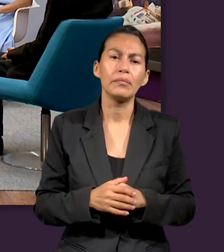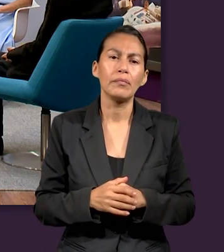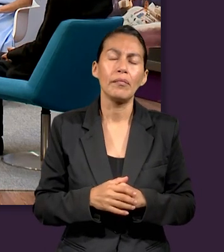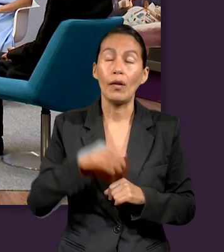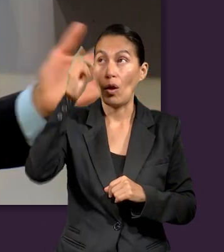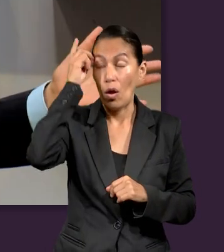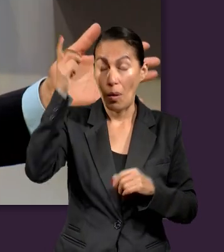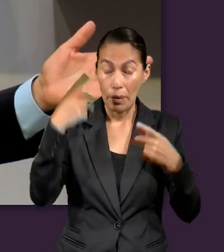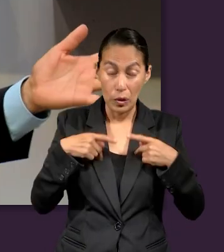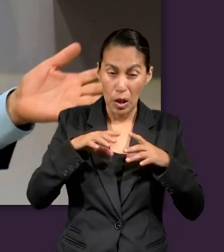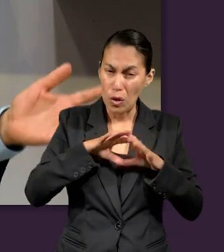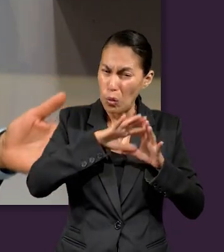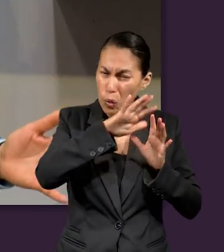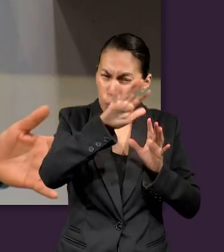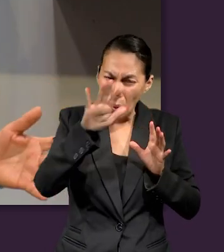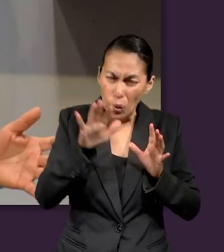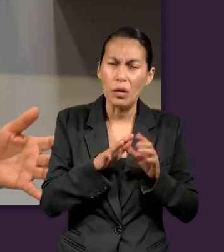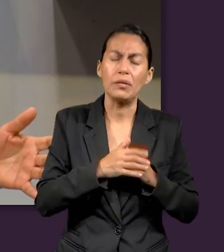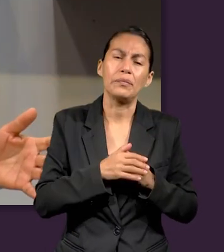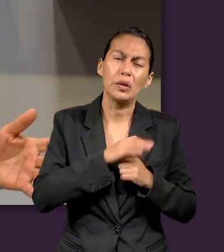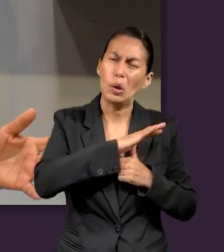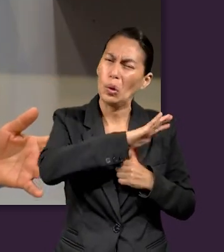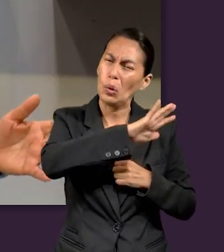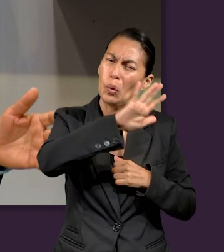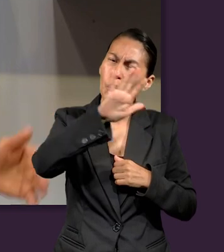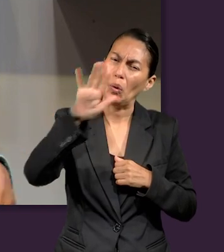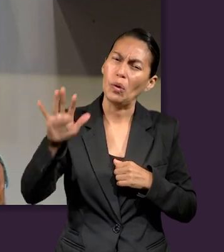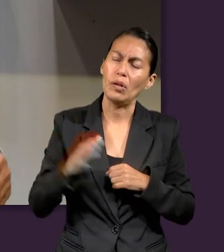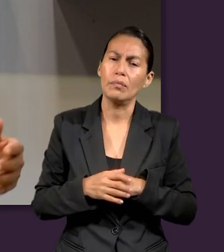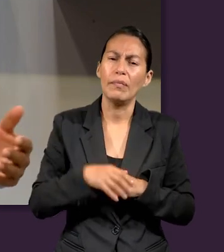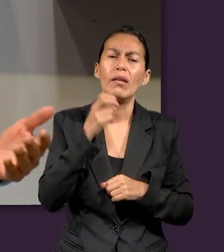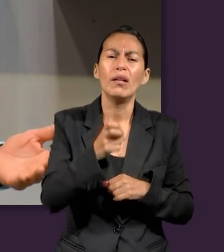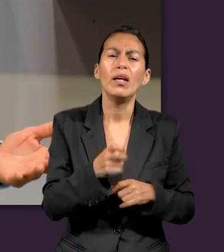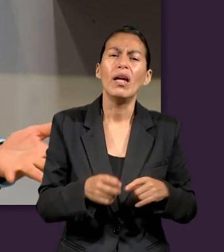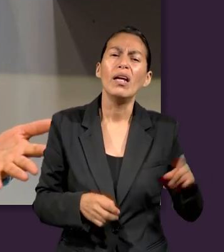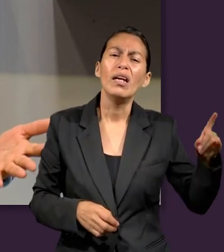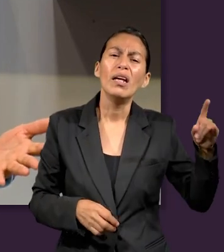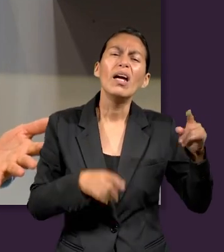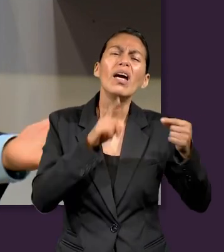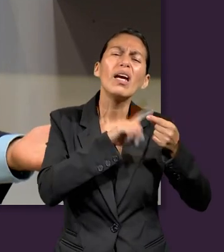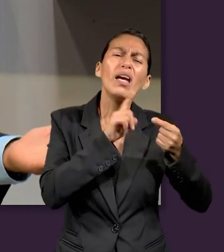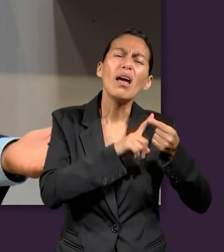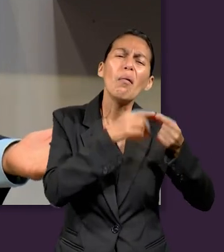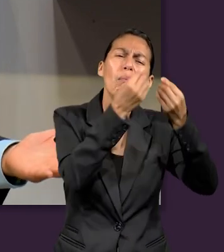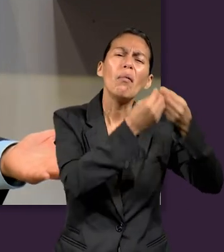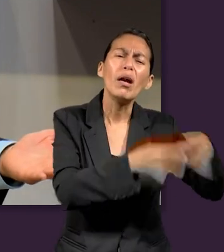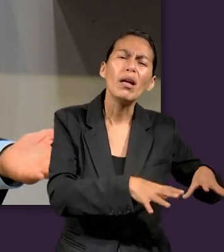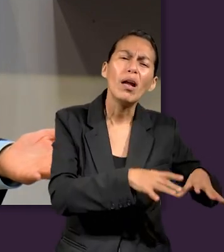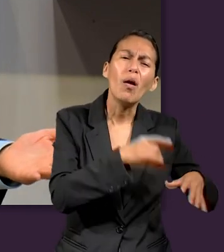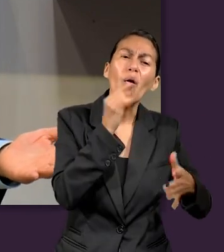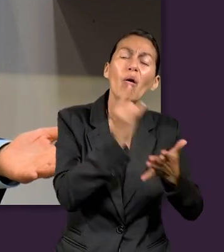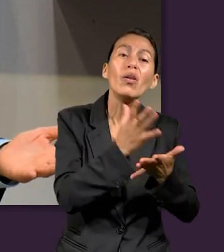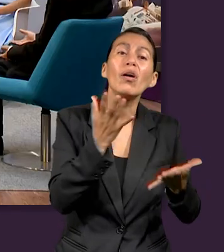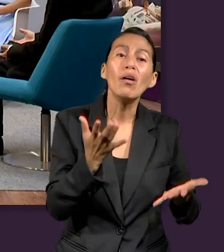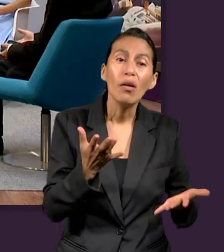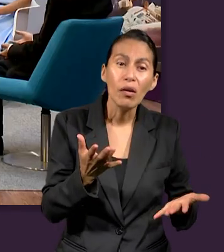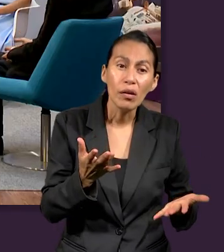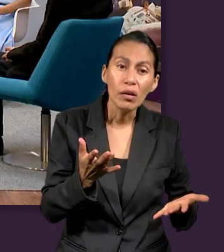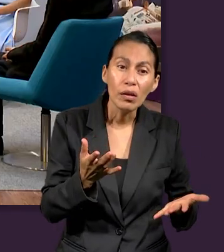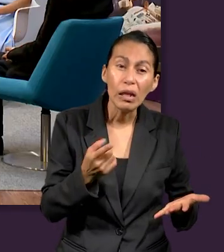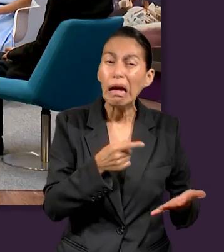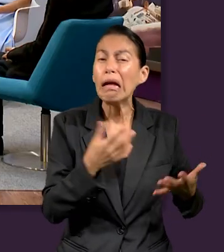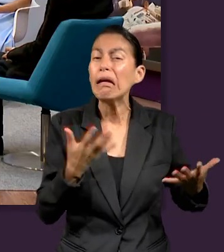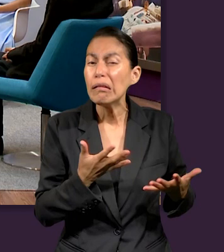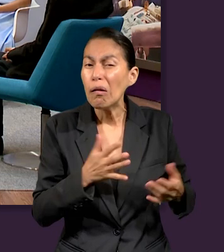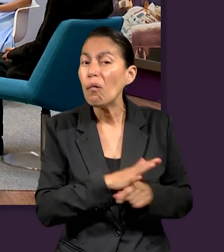interesante, Dios está haciendo esto a todo el mundo. Y entonces el único que se va a perder, entonces, ¿quién es? Que no creen, que no se está